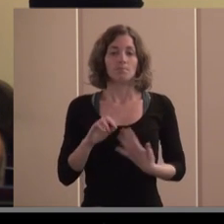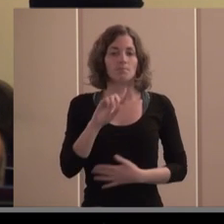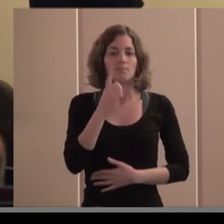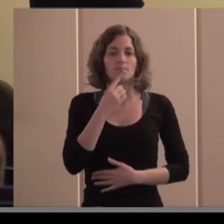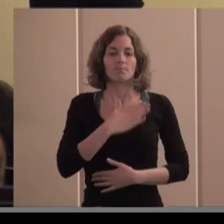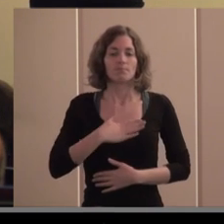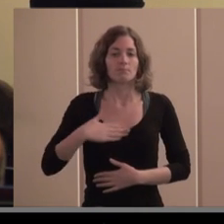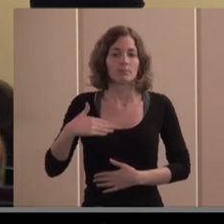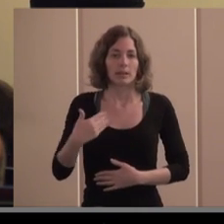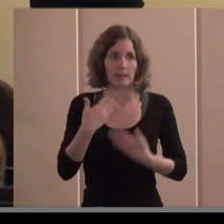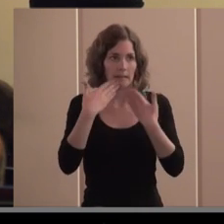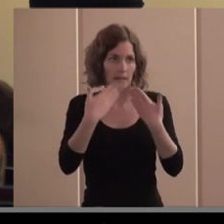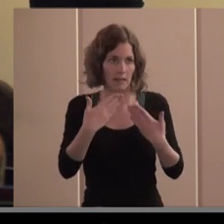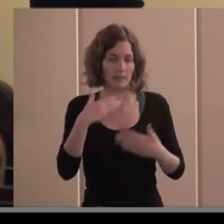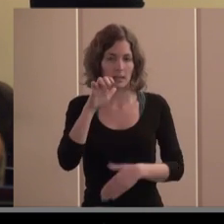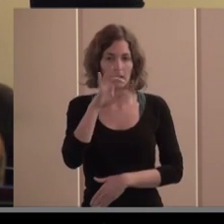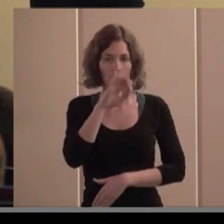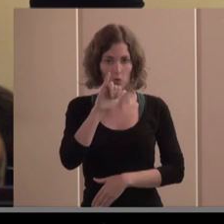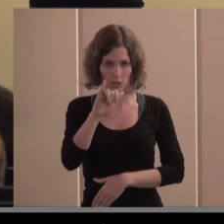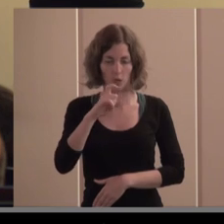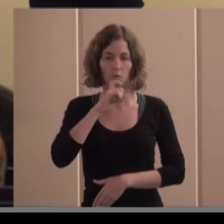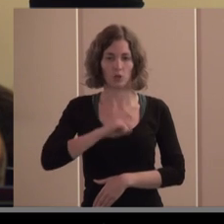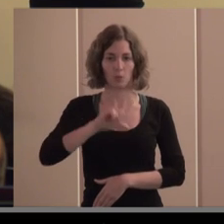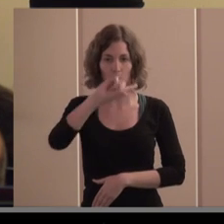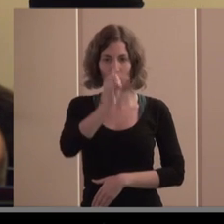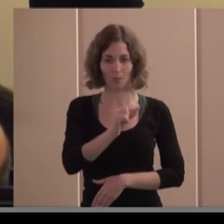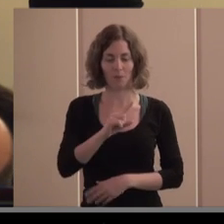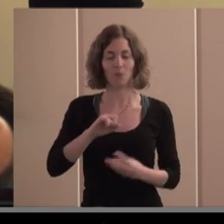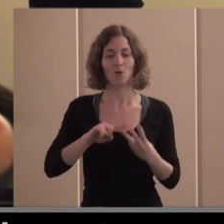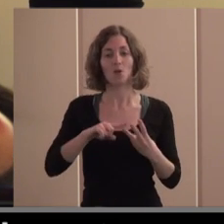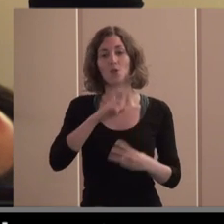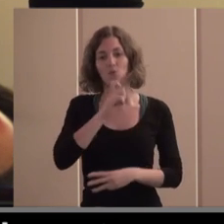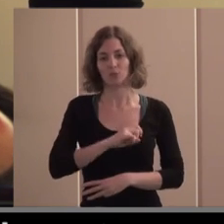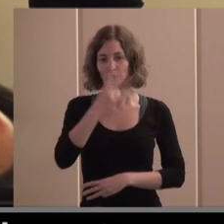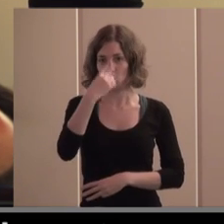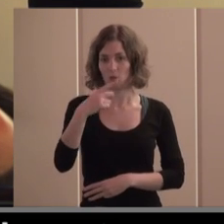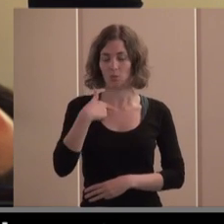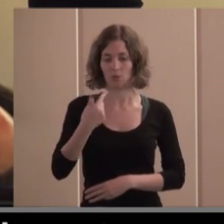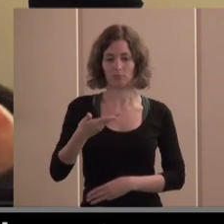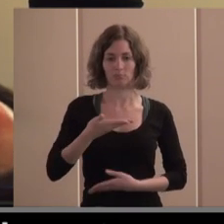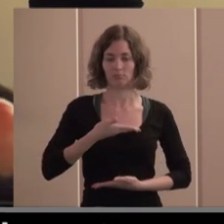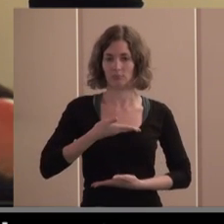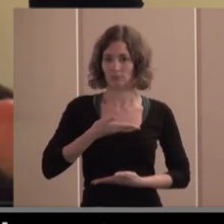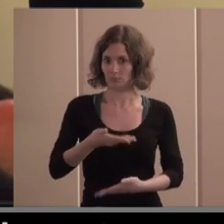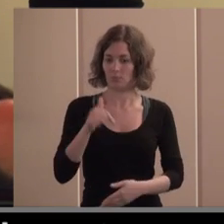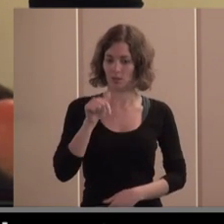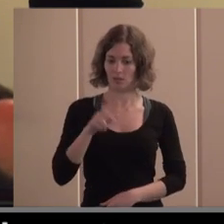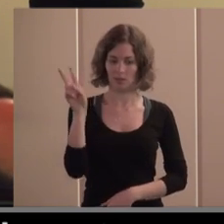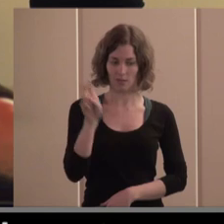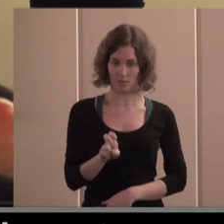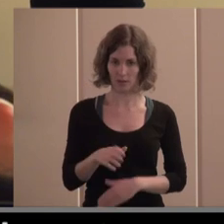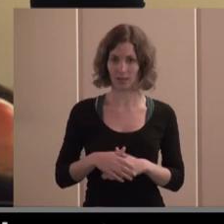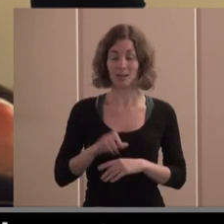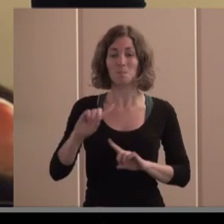agradecer a la Escuela de Organización Industrial a la Fundación Vodafone y a la propia Fundación ONCE por haberme invitado aquí es la primera vez que